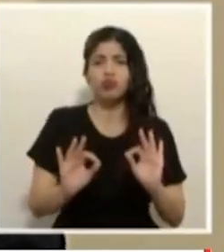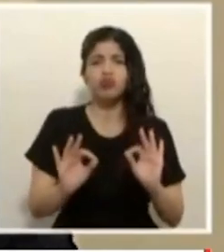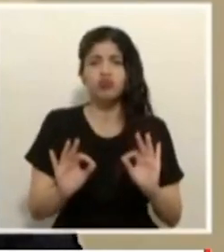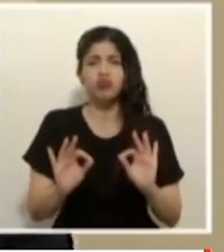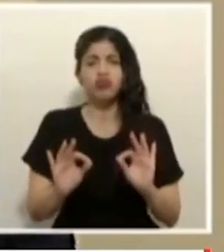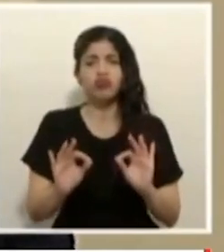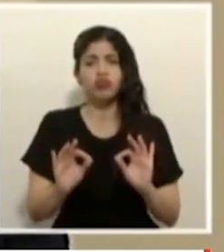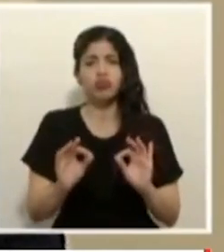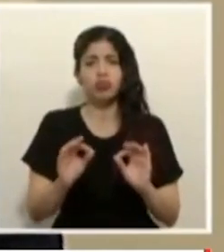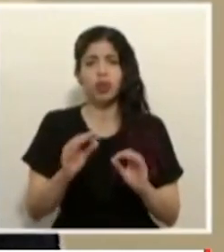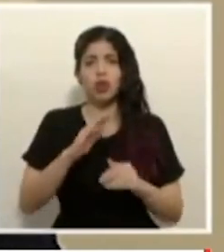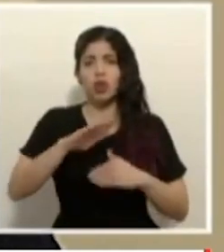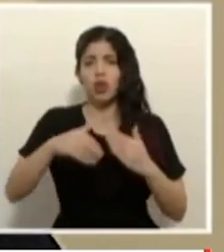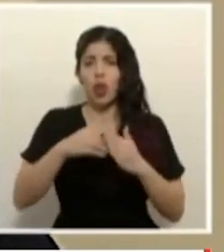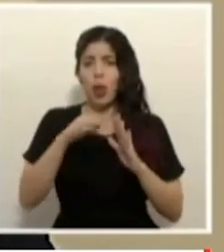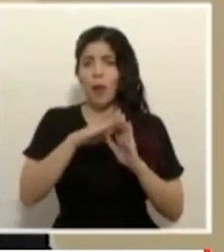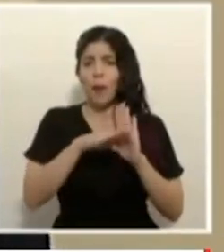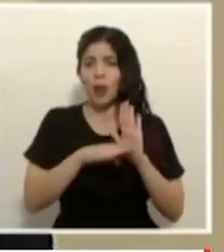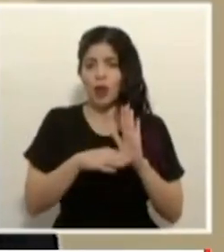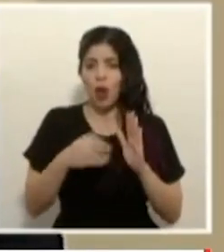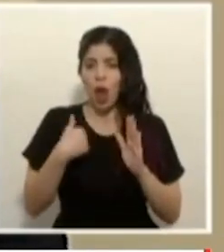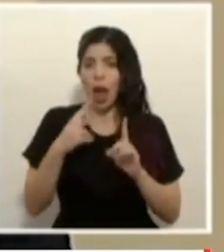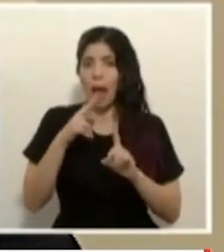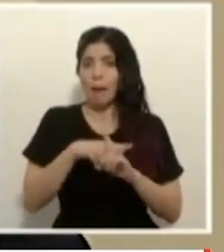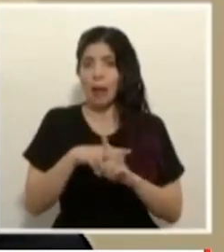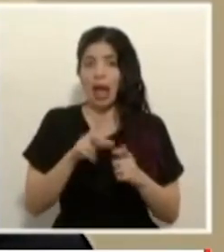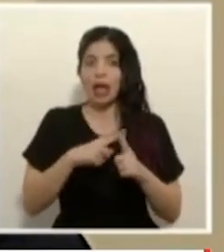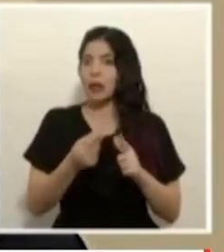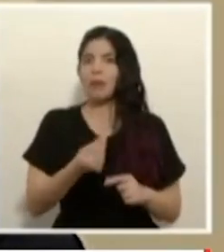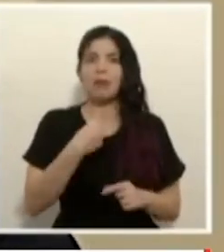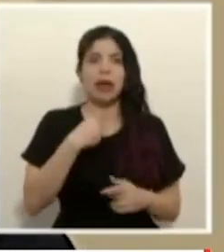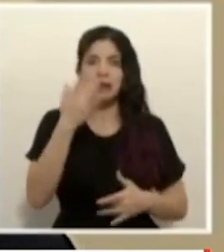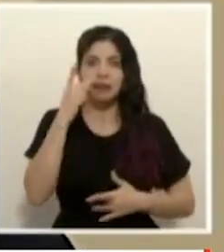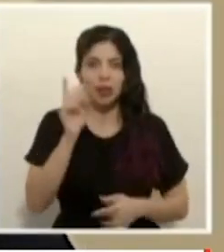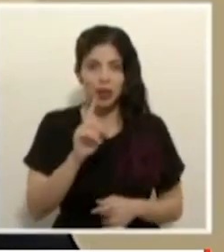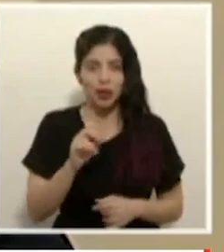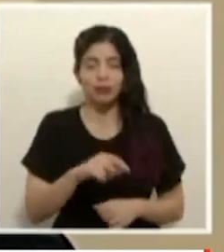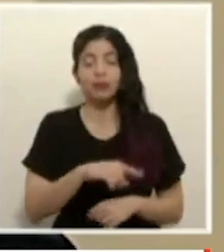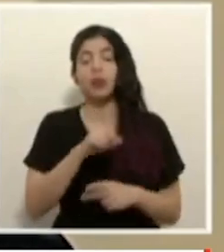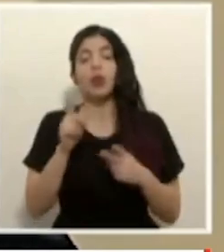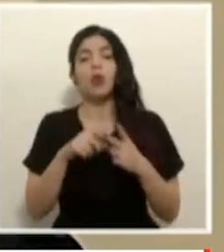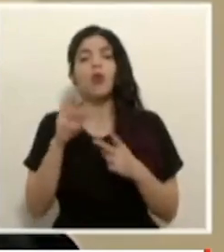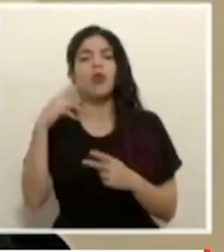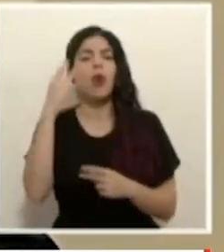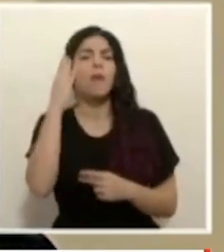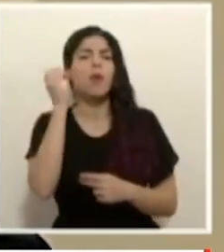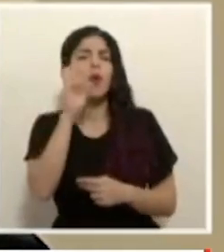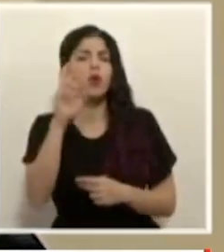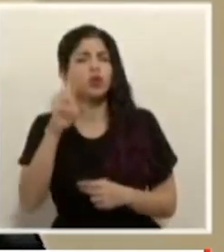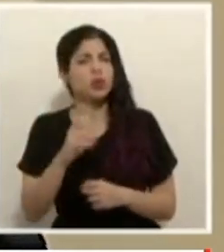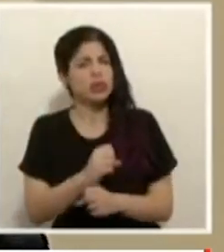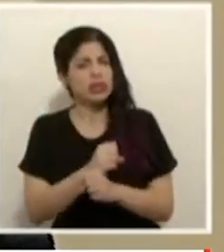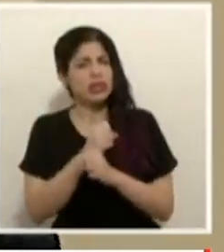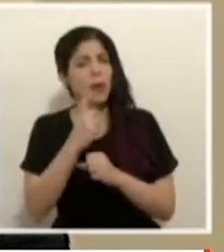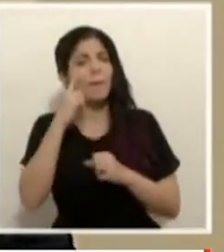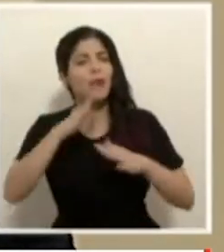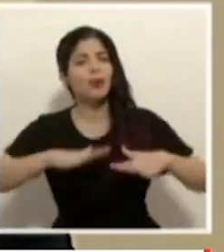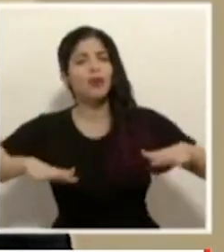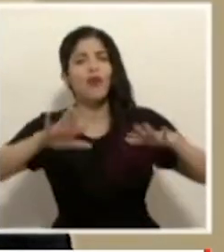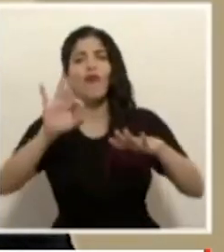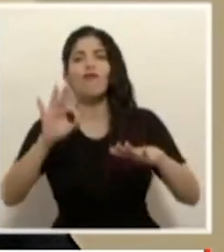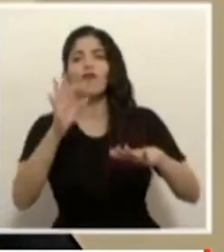exhaustividad los protocolos la otra razón por la cual Costa Rica es un destino seguro es por la configuración de la industria turística